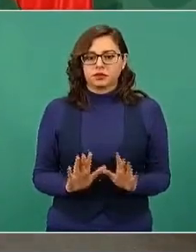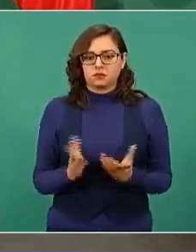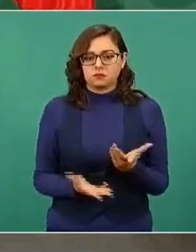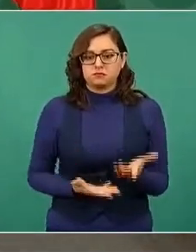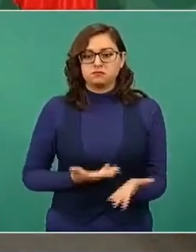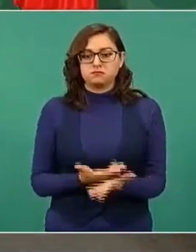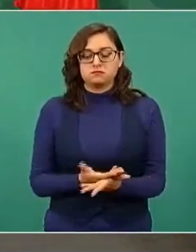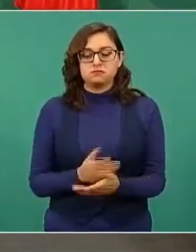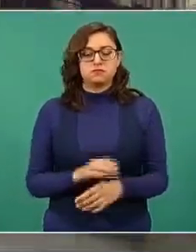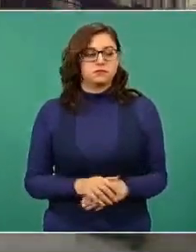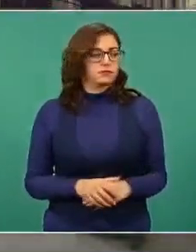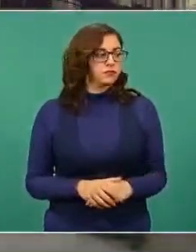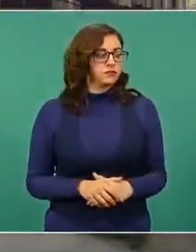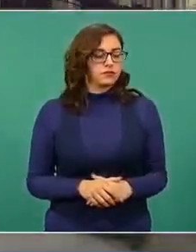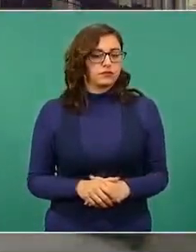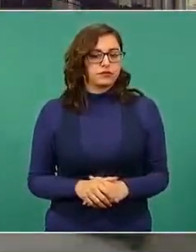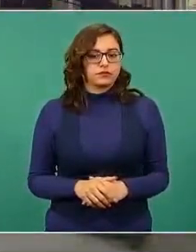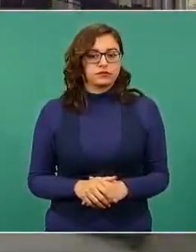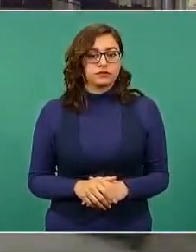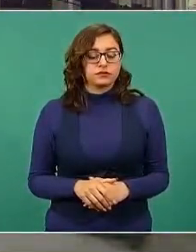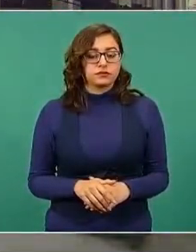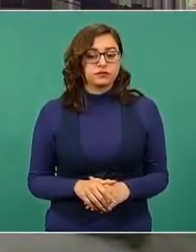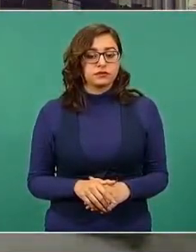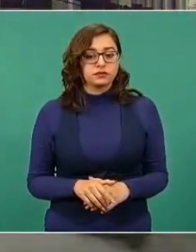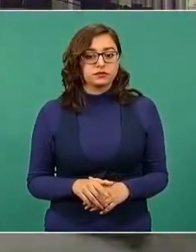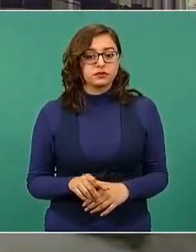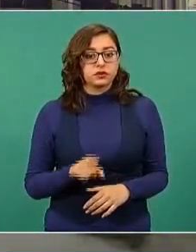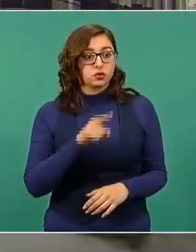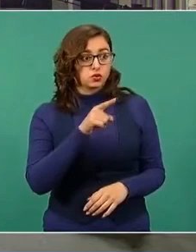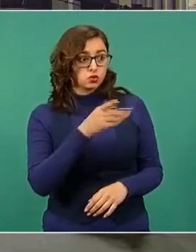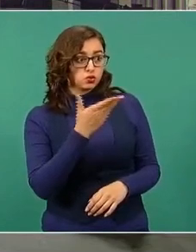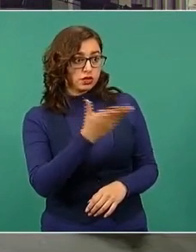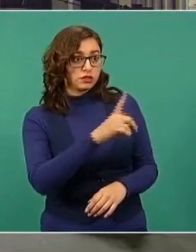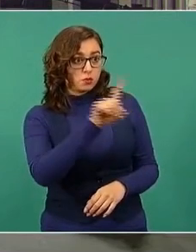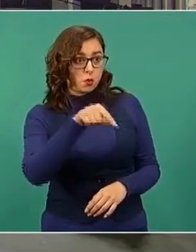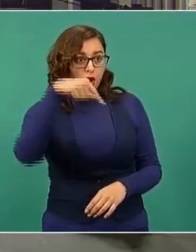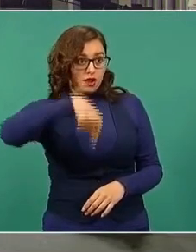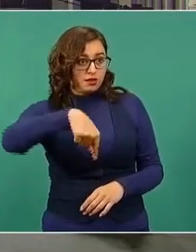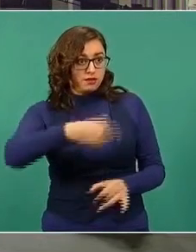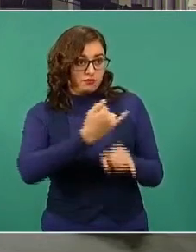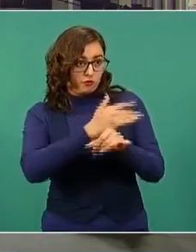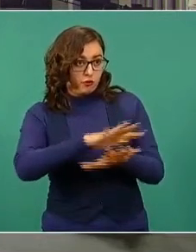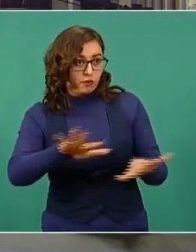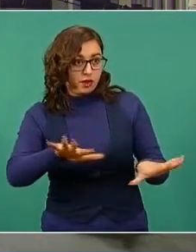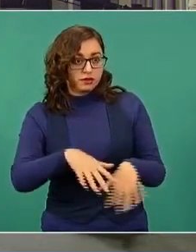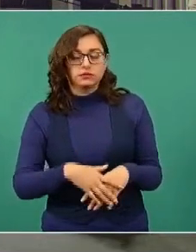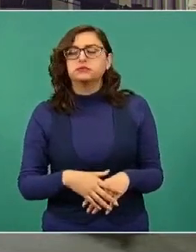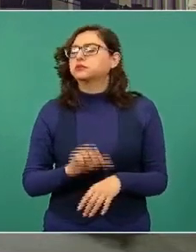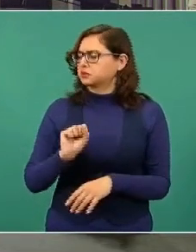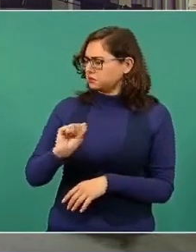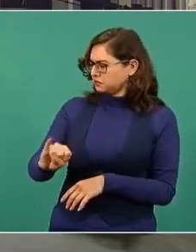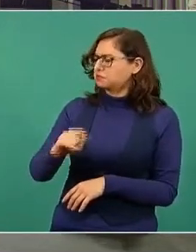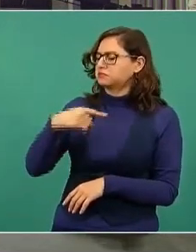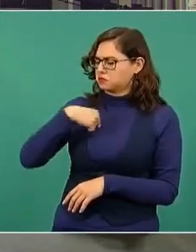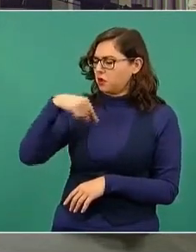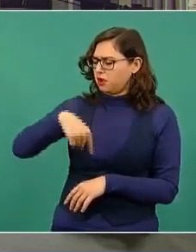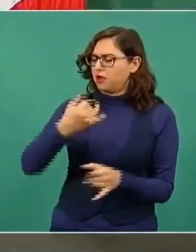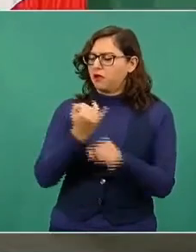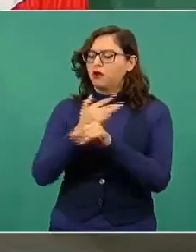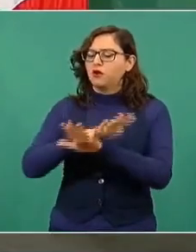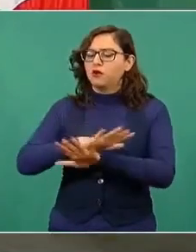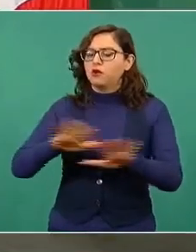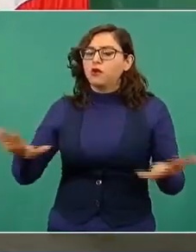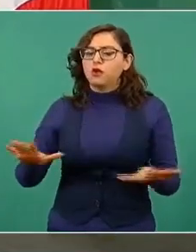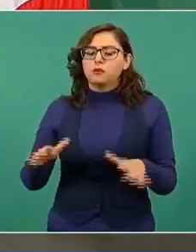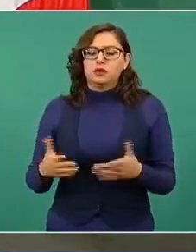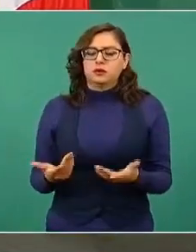planteando. Usted lo informaría aquí, ¿verdad? ¿Mande? Usted lo informaría aquí. Sí, yo lo informo. Informamos sobre lo que